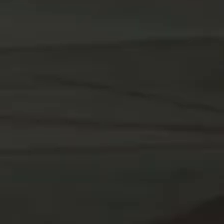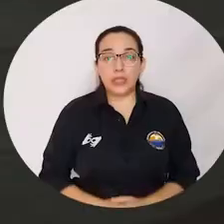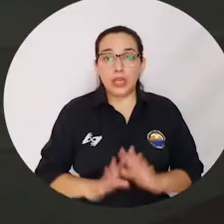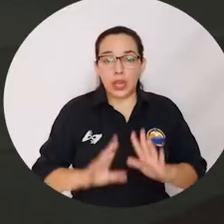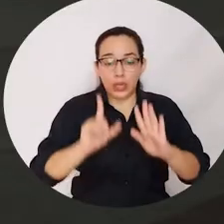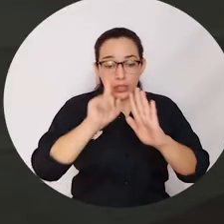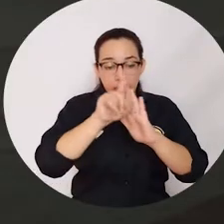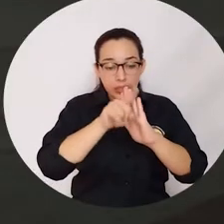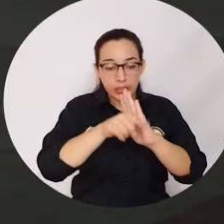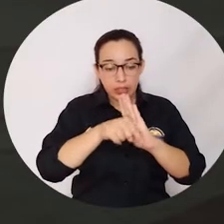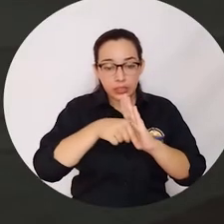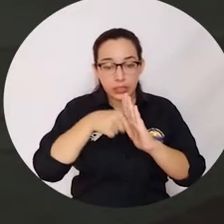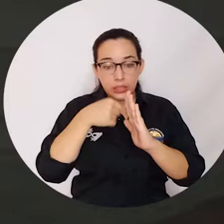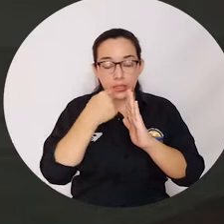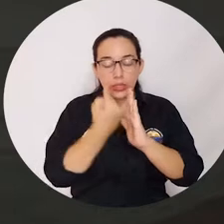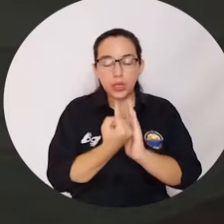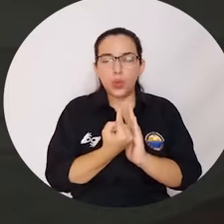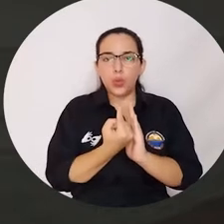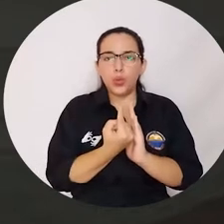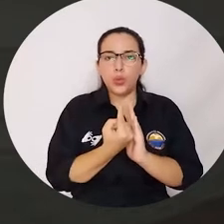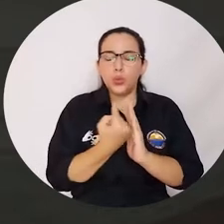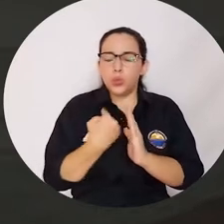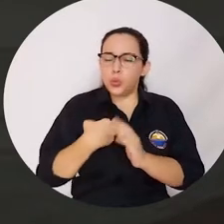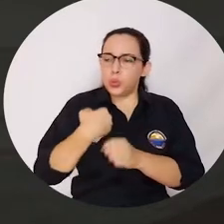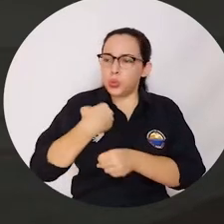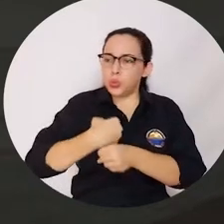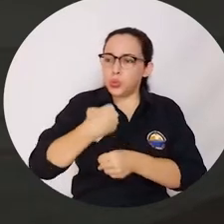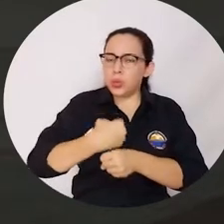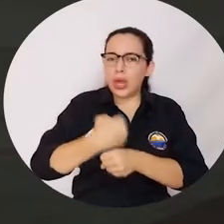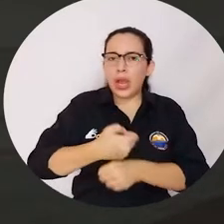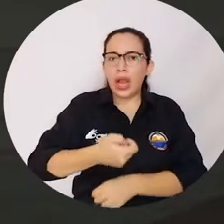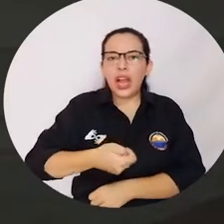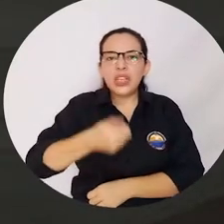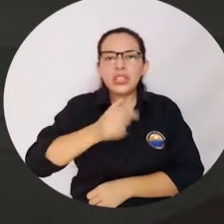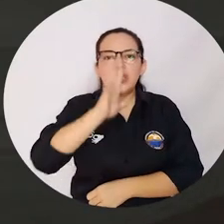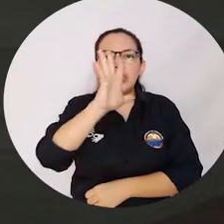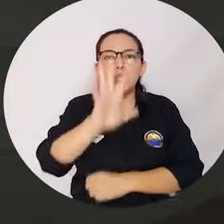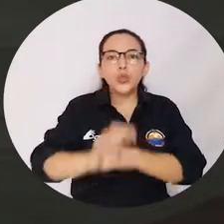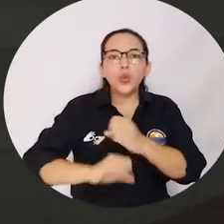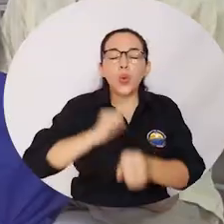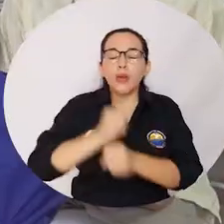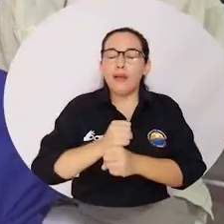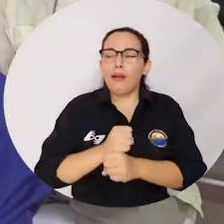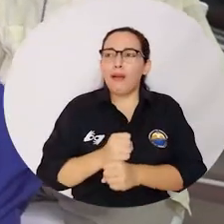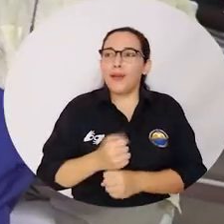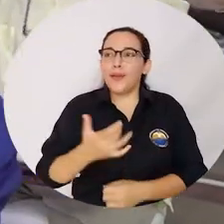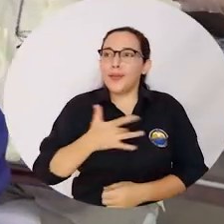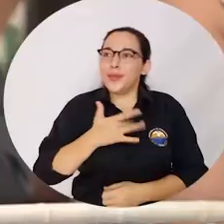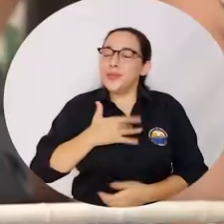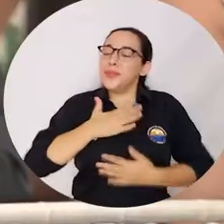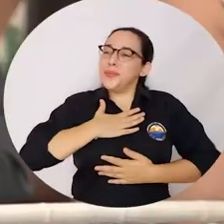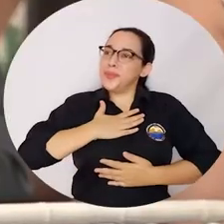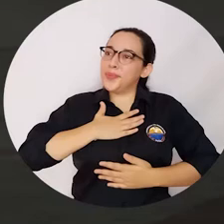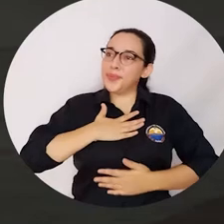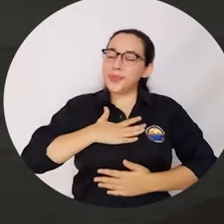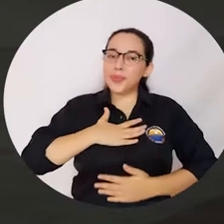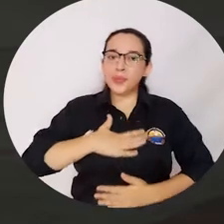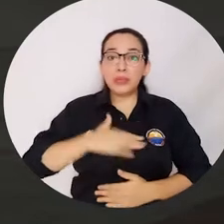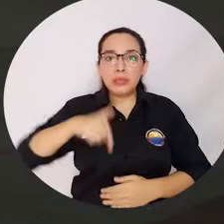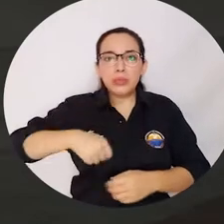Termino un ciclo en comisión de hace casi ya cinco años. Me siento muy satisfecho.